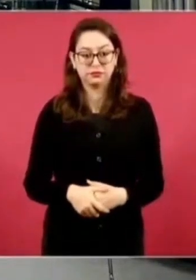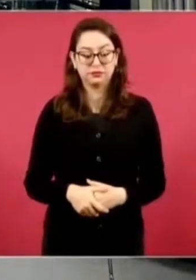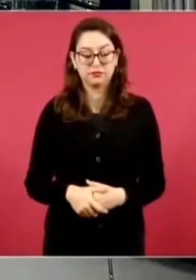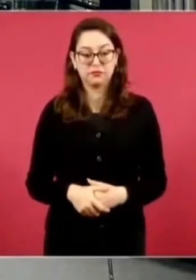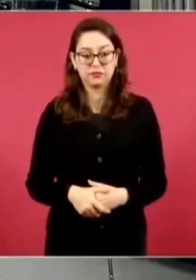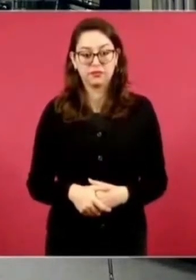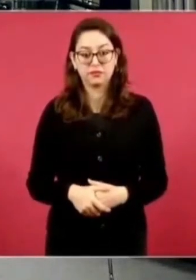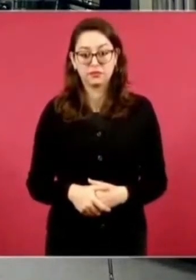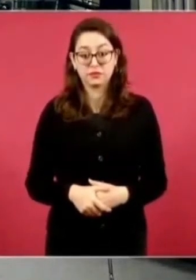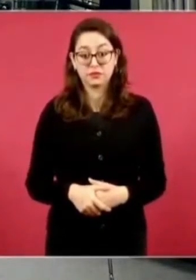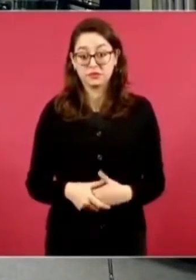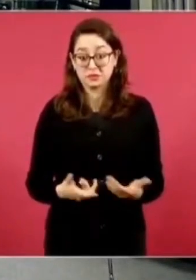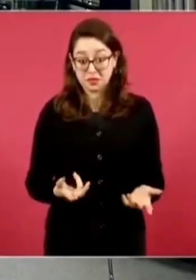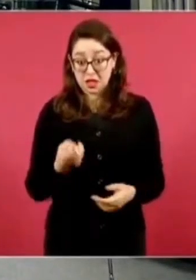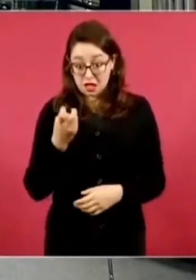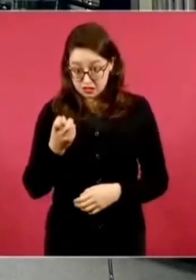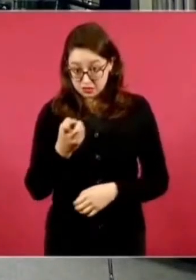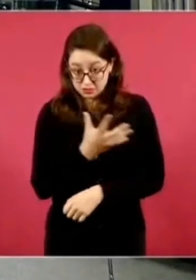¿Es Transparencia?